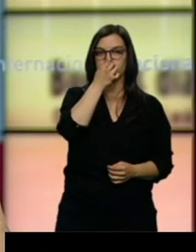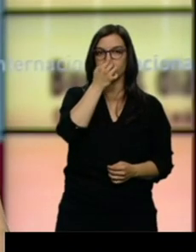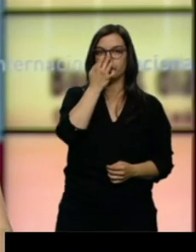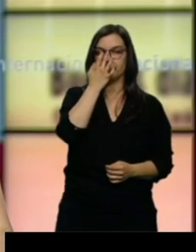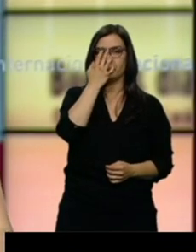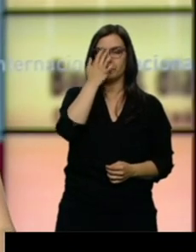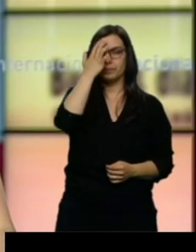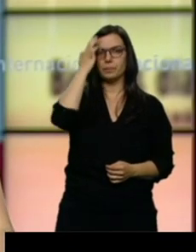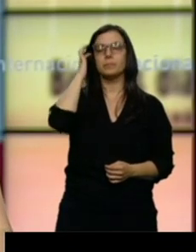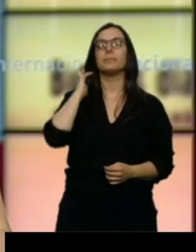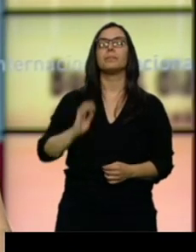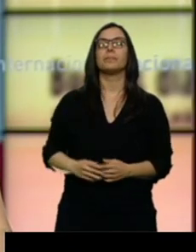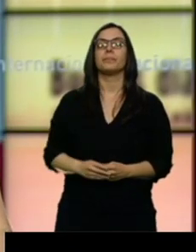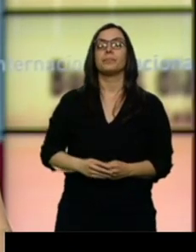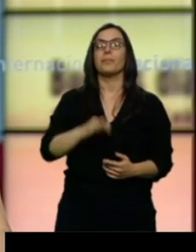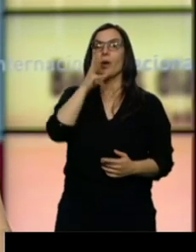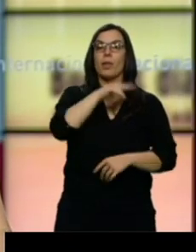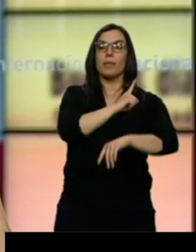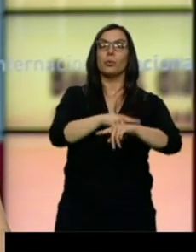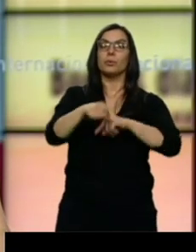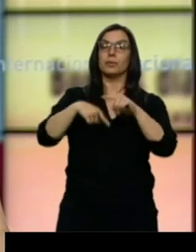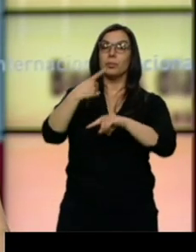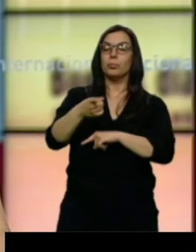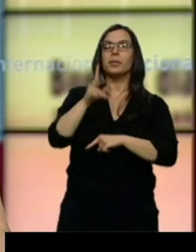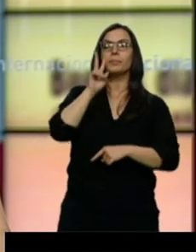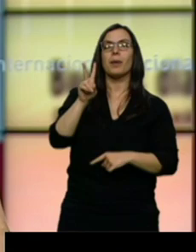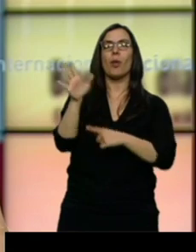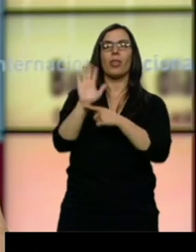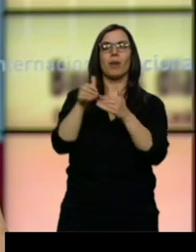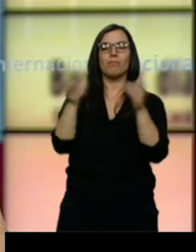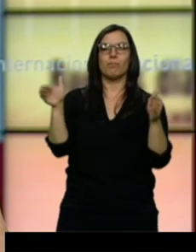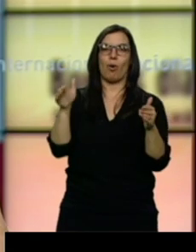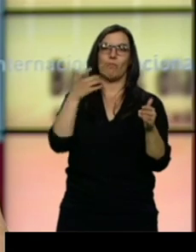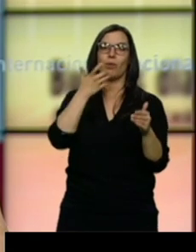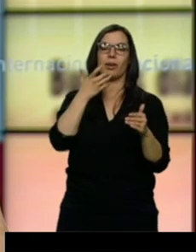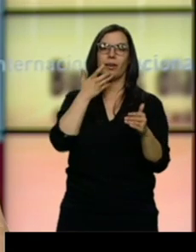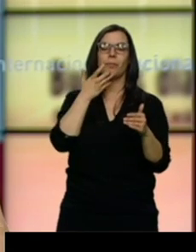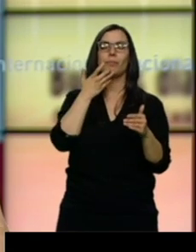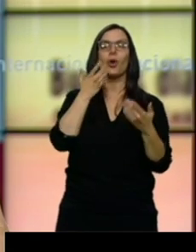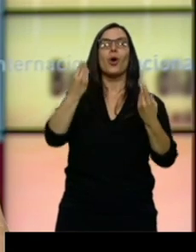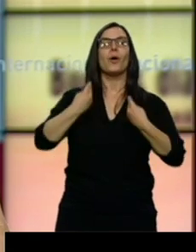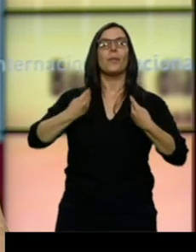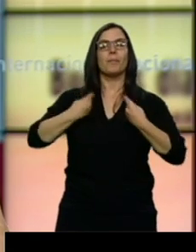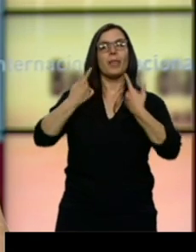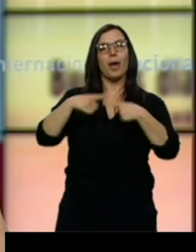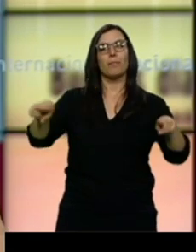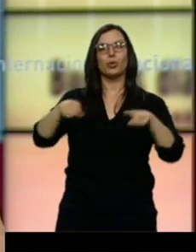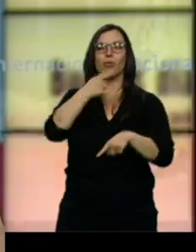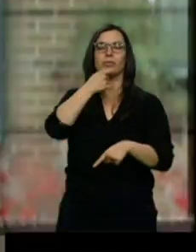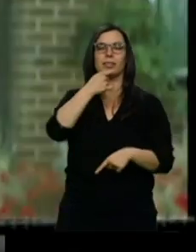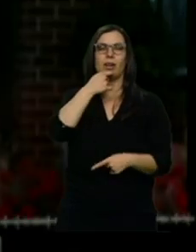Después de los deportes, repasaremos la cartelera. Hoy se estrena en la gran pantalla la biografía del músico británico Elton John.